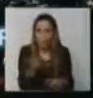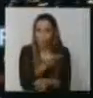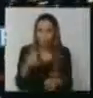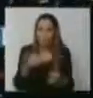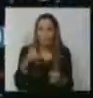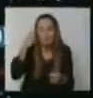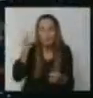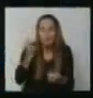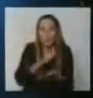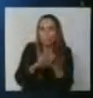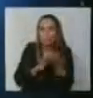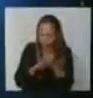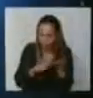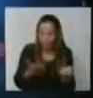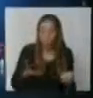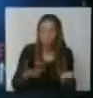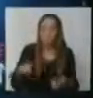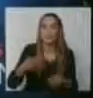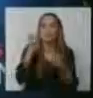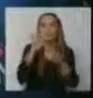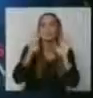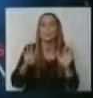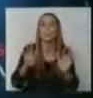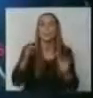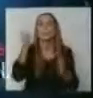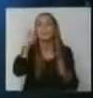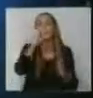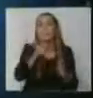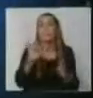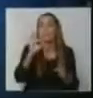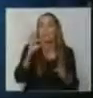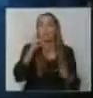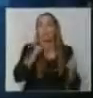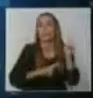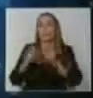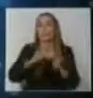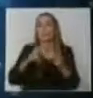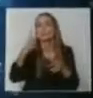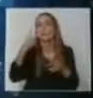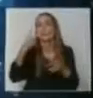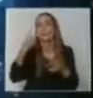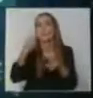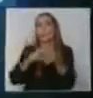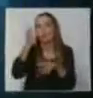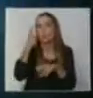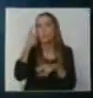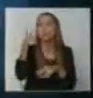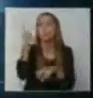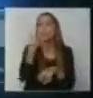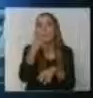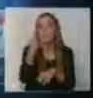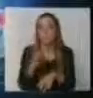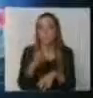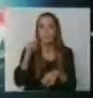que el 29 de marzo vamos a estar haciendo el apagón para cuidar al planeta. Muchas gracias, Iri. Y hay más temas